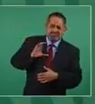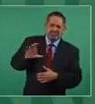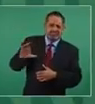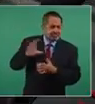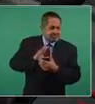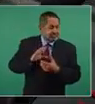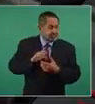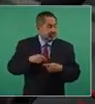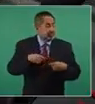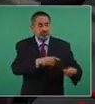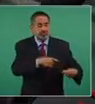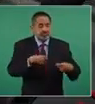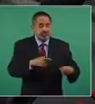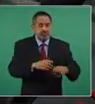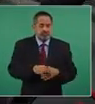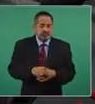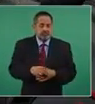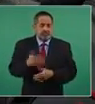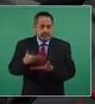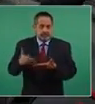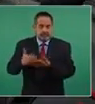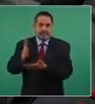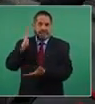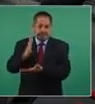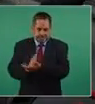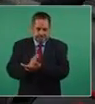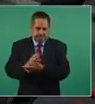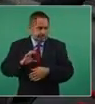Entonces, se enojan mucho